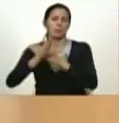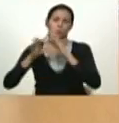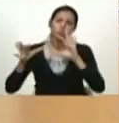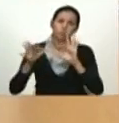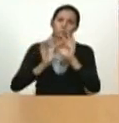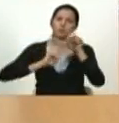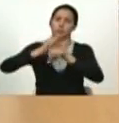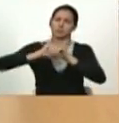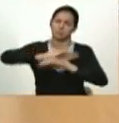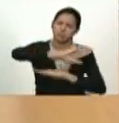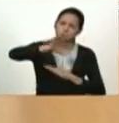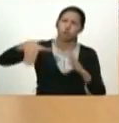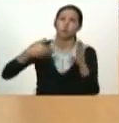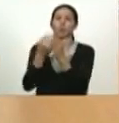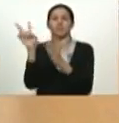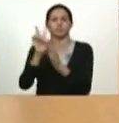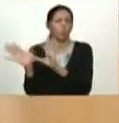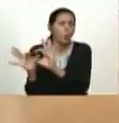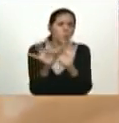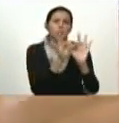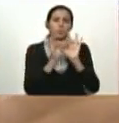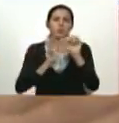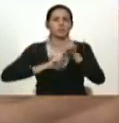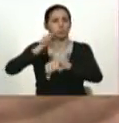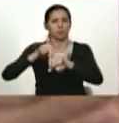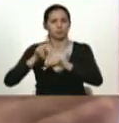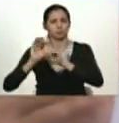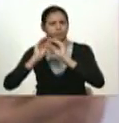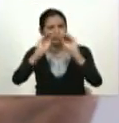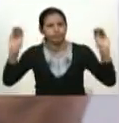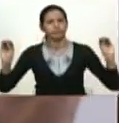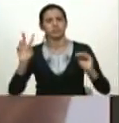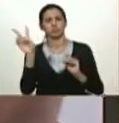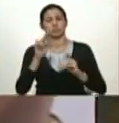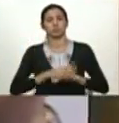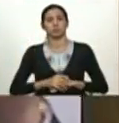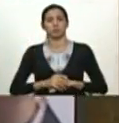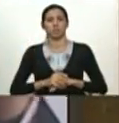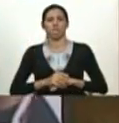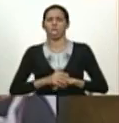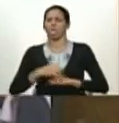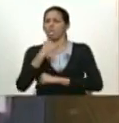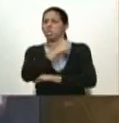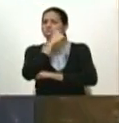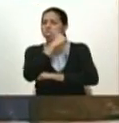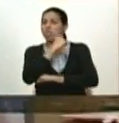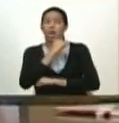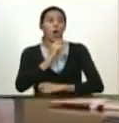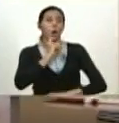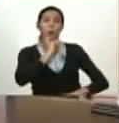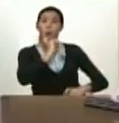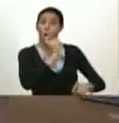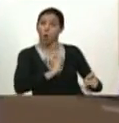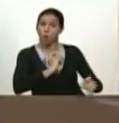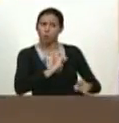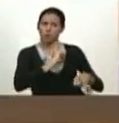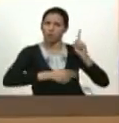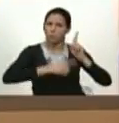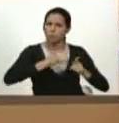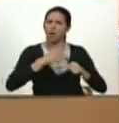convoco a toda Venezuela a la unión nacional a no dejarnos llevar por los odios de quienes quieren sembrar el odio